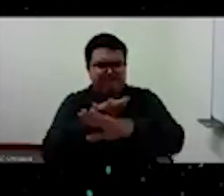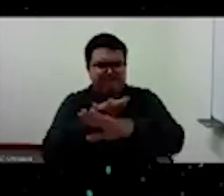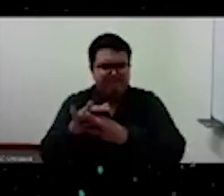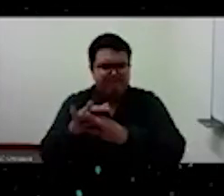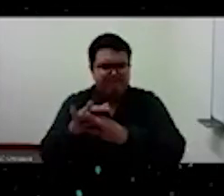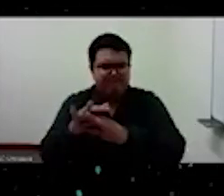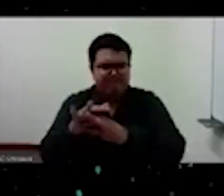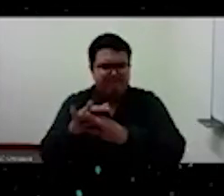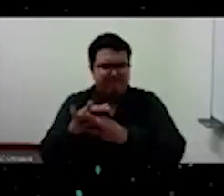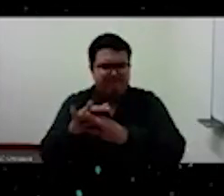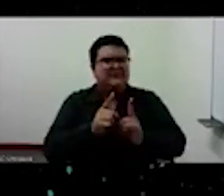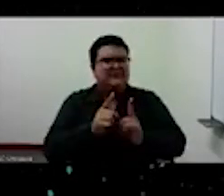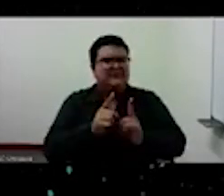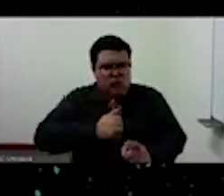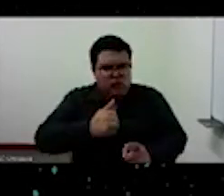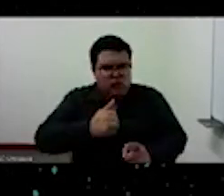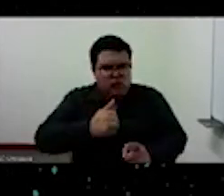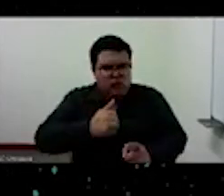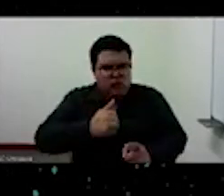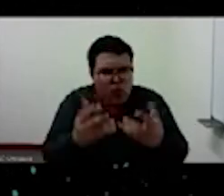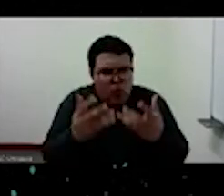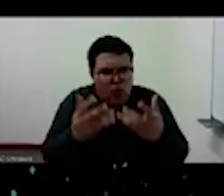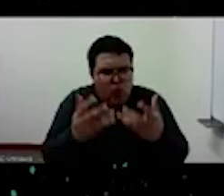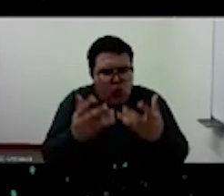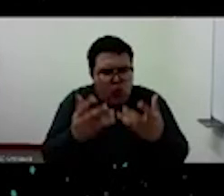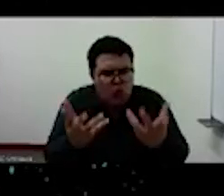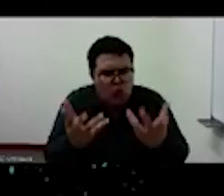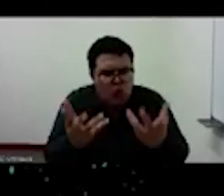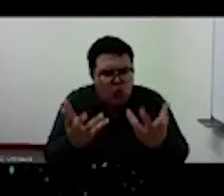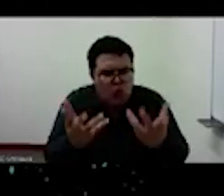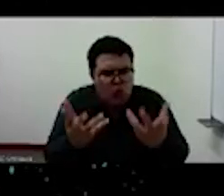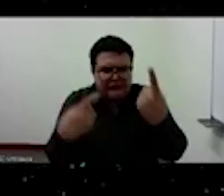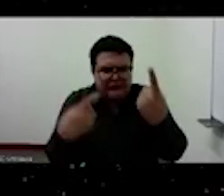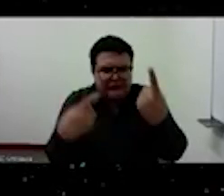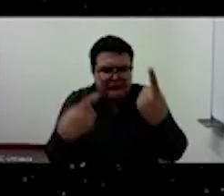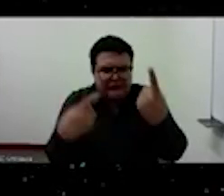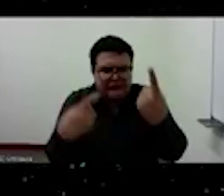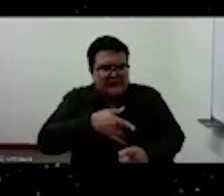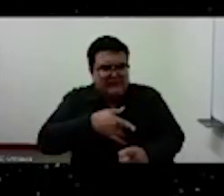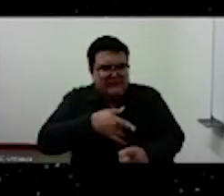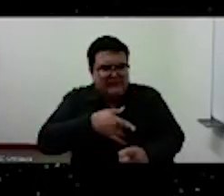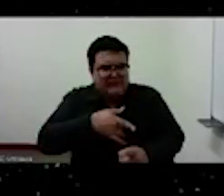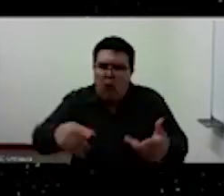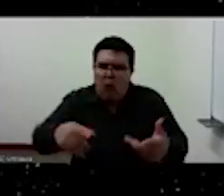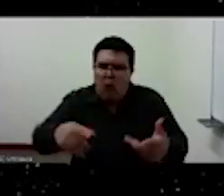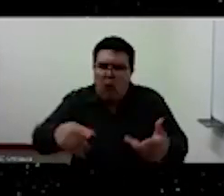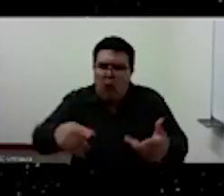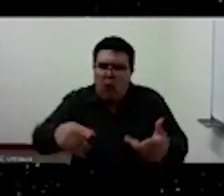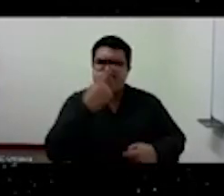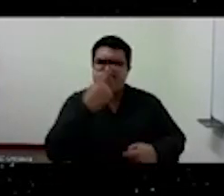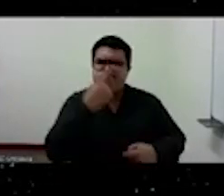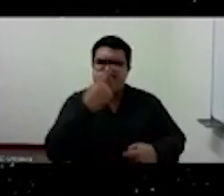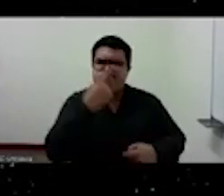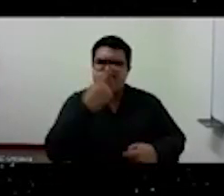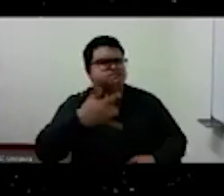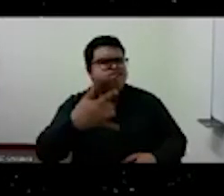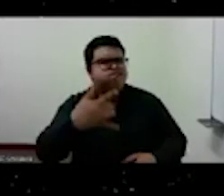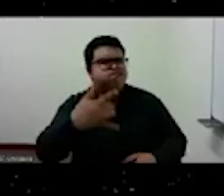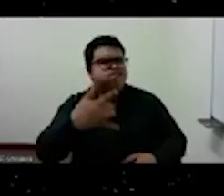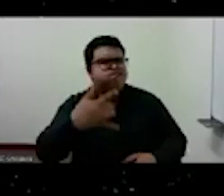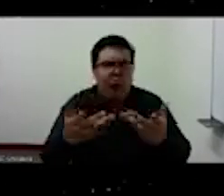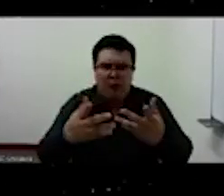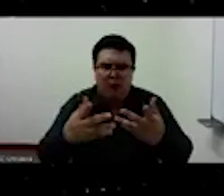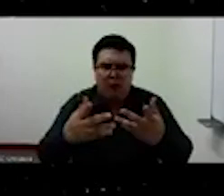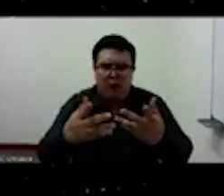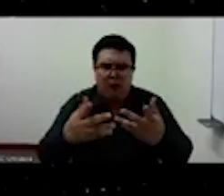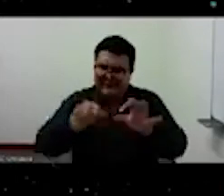intento de conectarme al sentido general de las jornadas